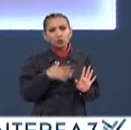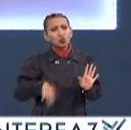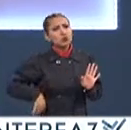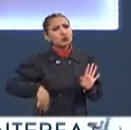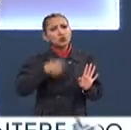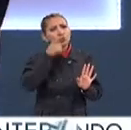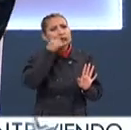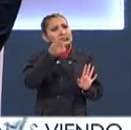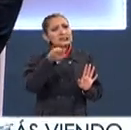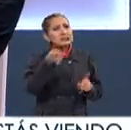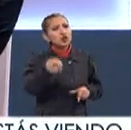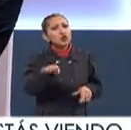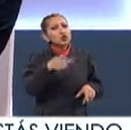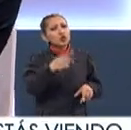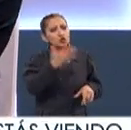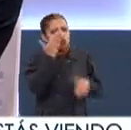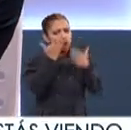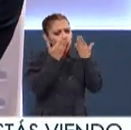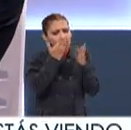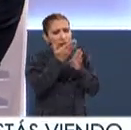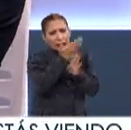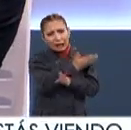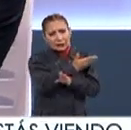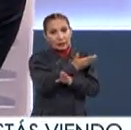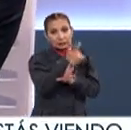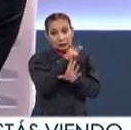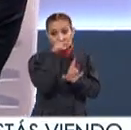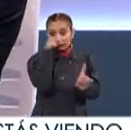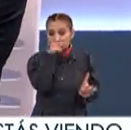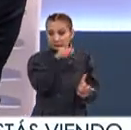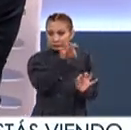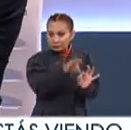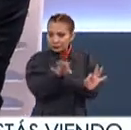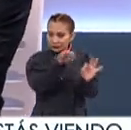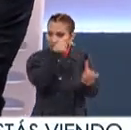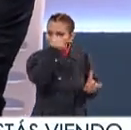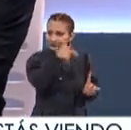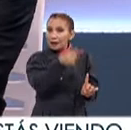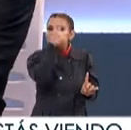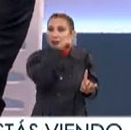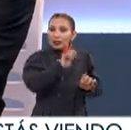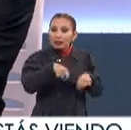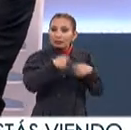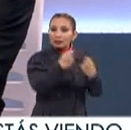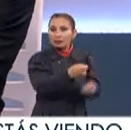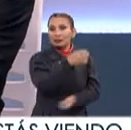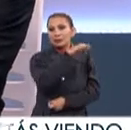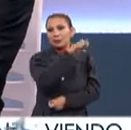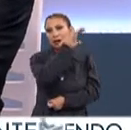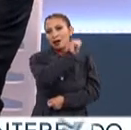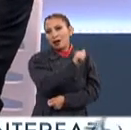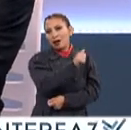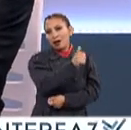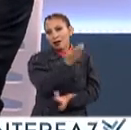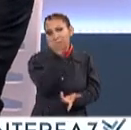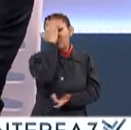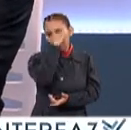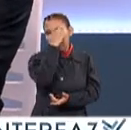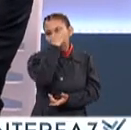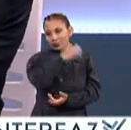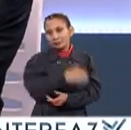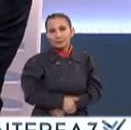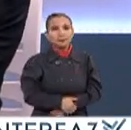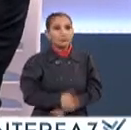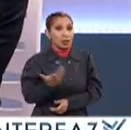comentabas Cómo fue tu preparación previa Y creo que ahí está La clave De poder acceder A este tipo De experiencias